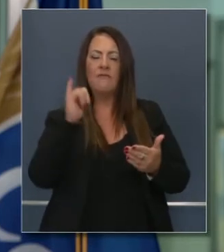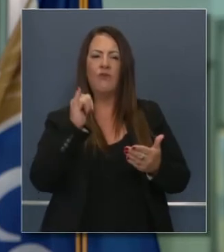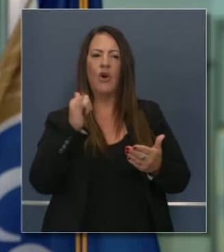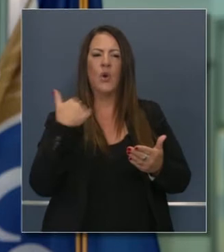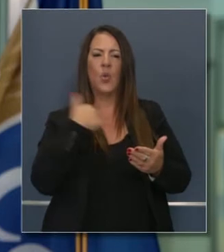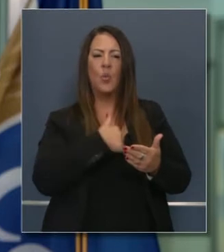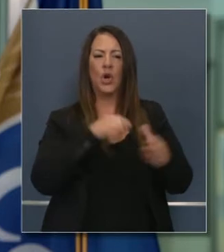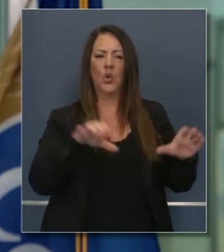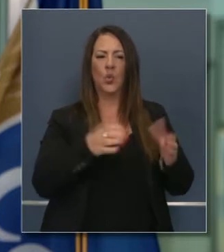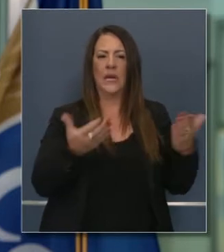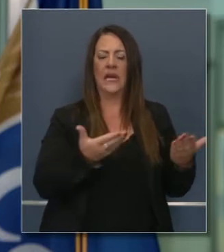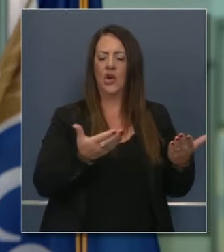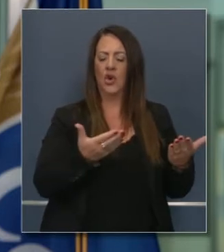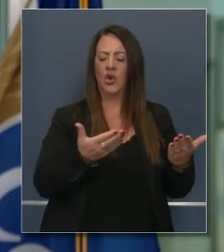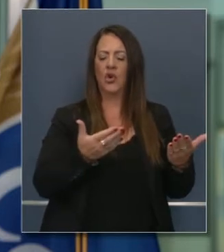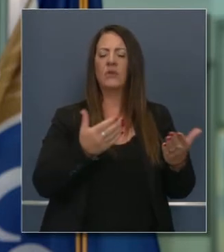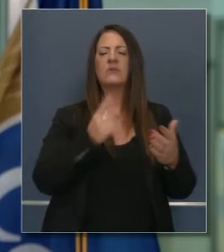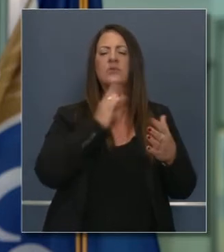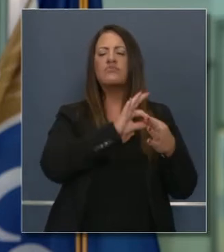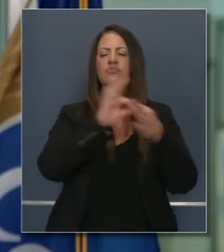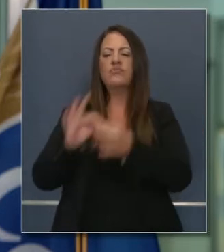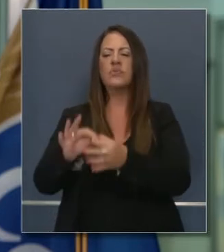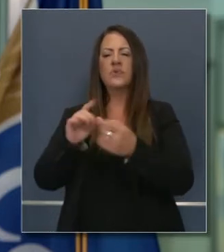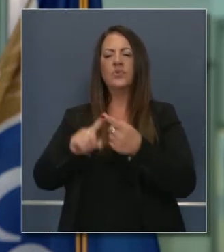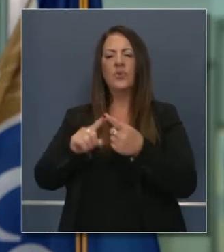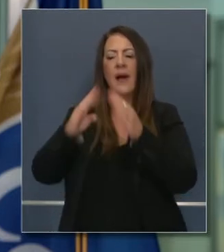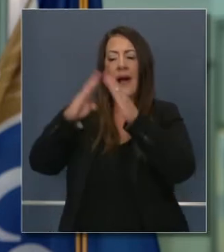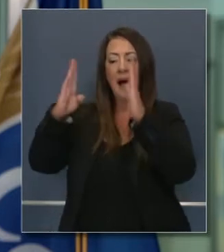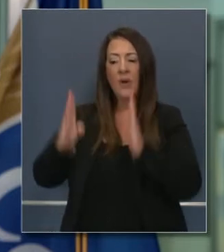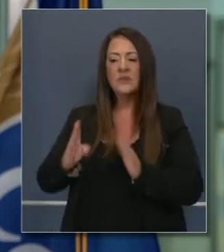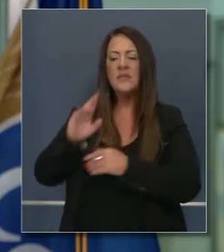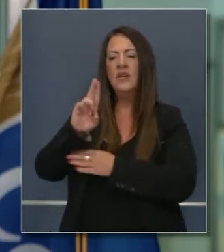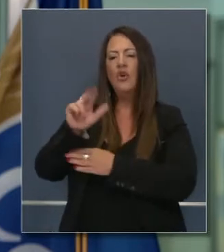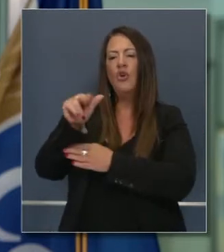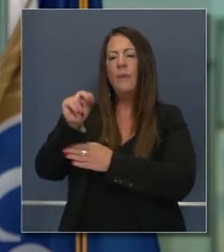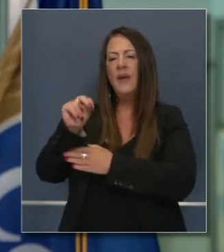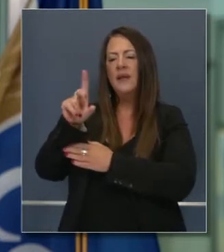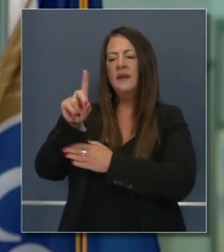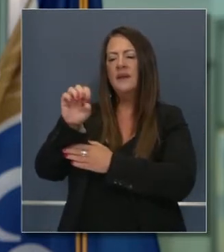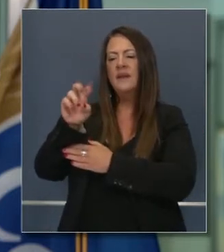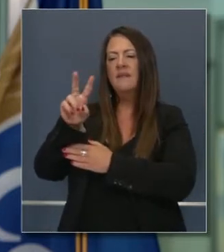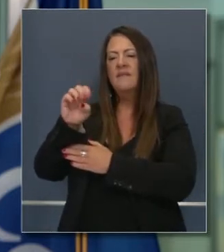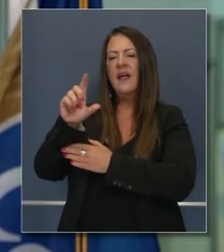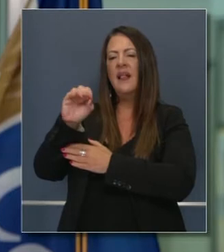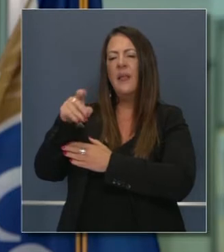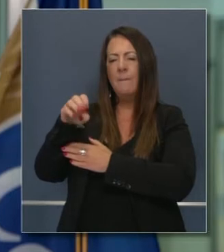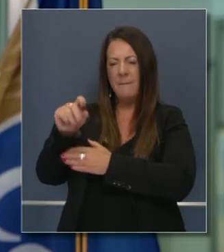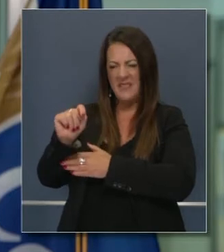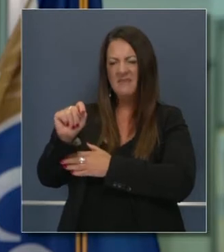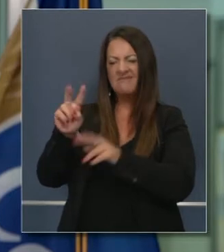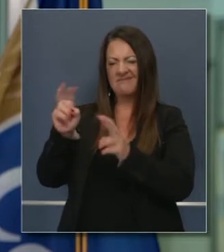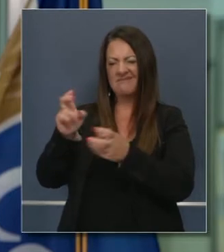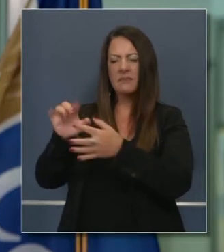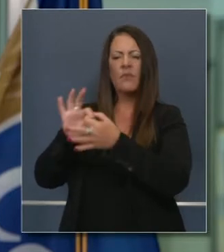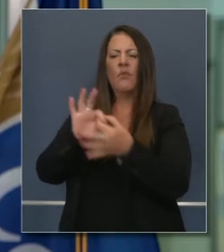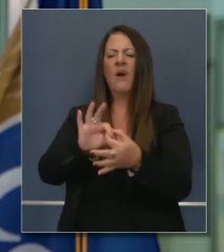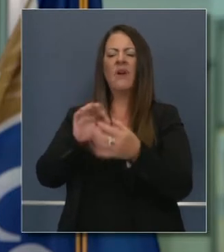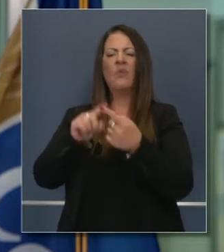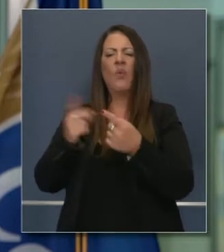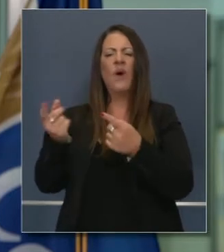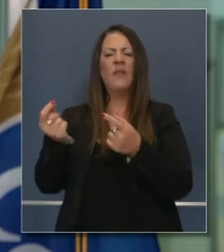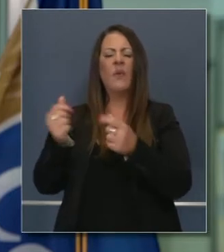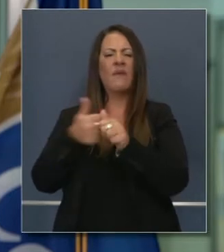California está haciendo en relación con lo que la administración de vivienda y desarrollo urbano